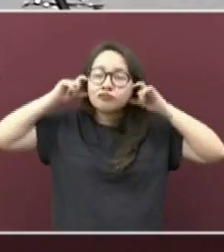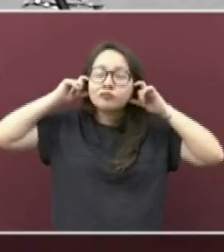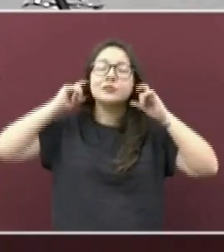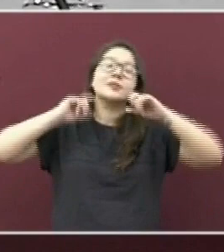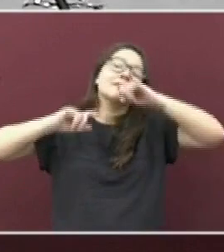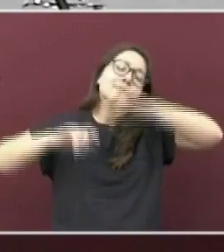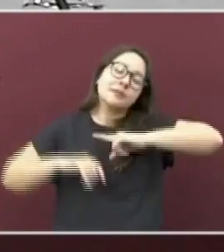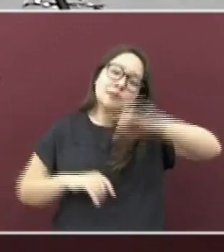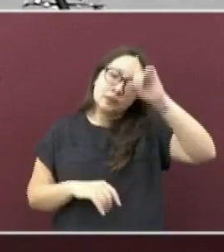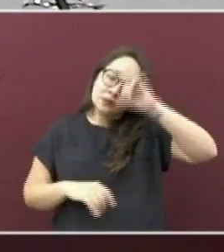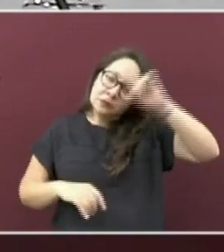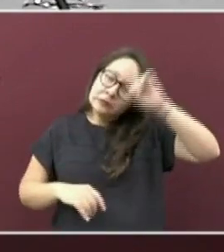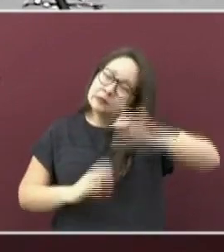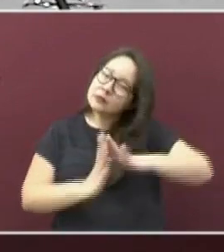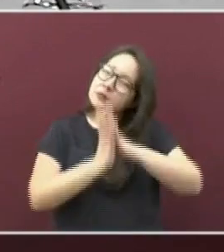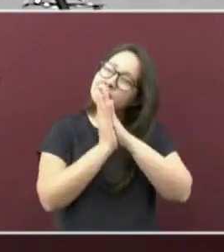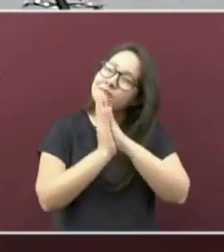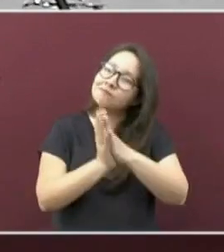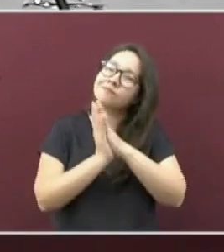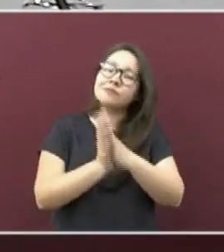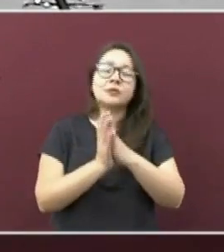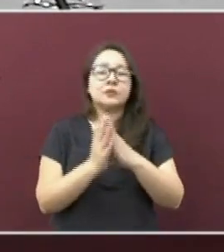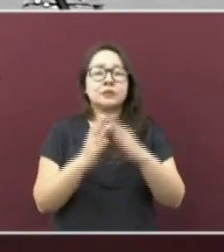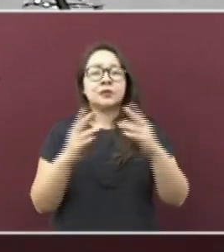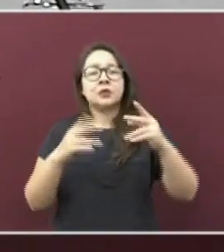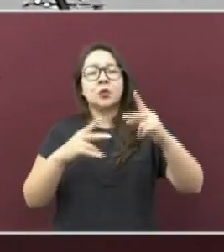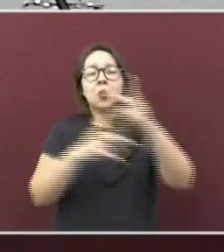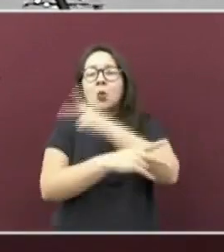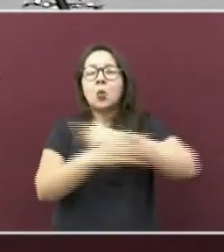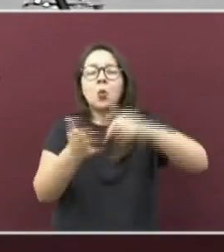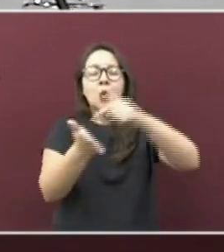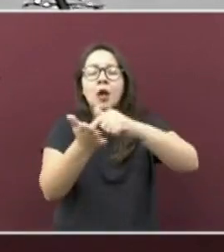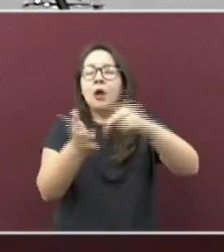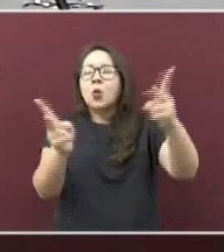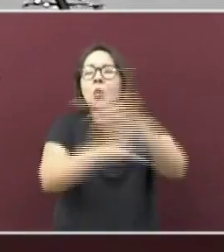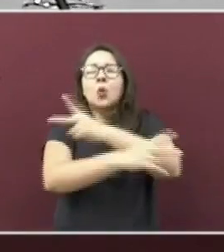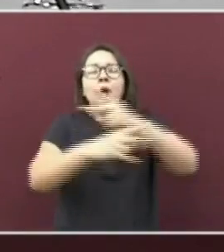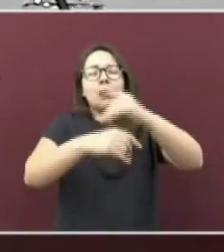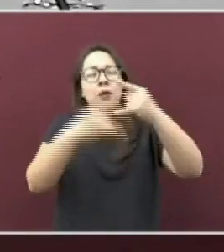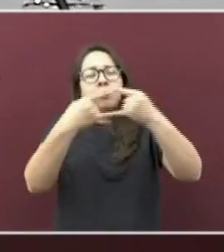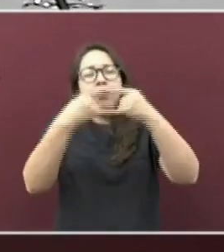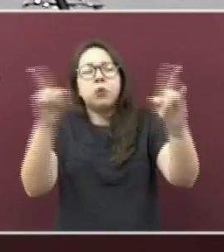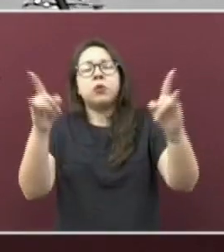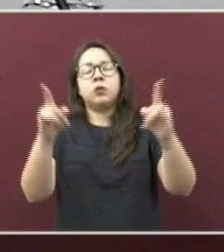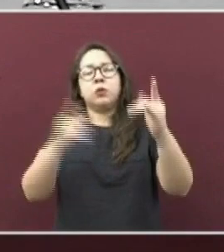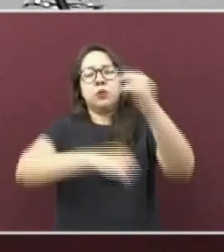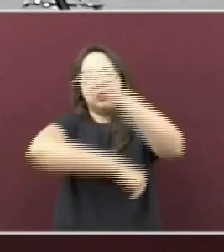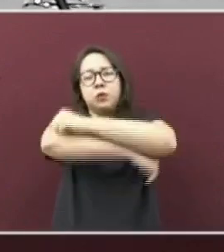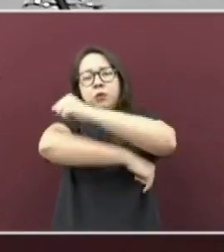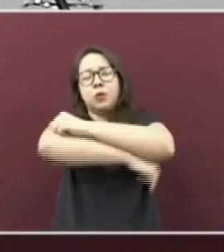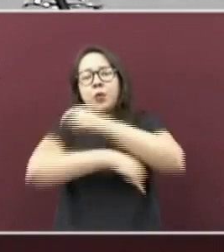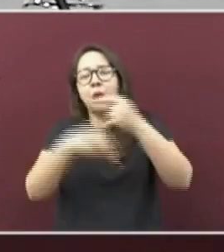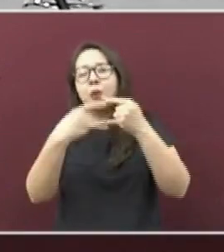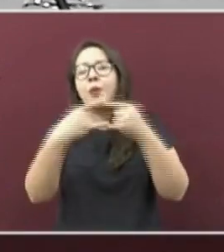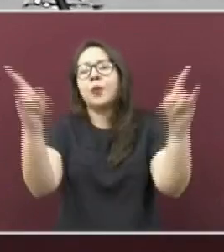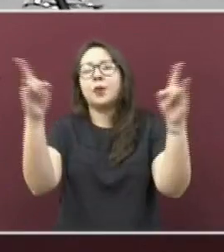recomienda exhaustivamente la ventilación de los espacios para la reducción en la transmisión.